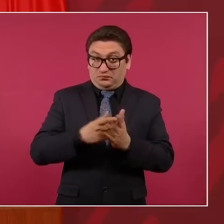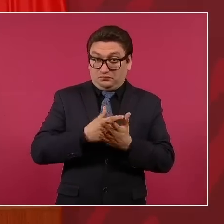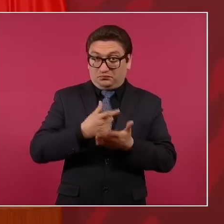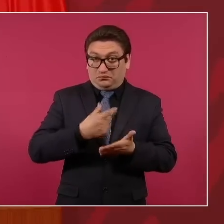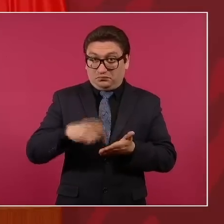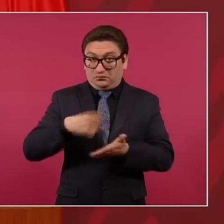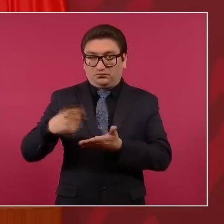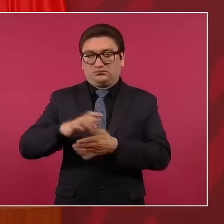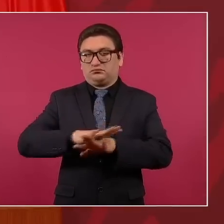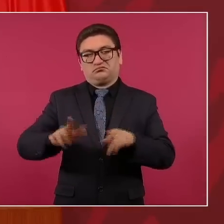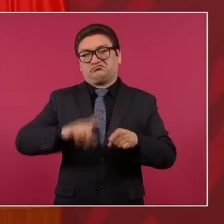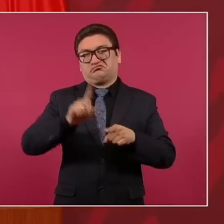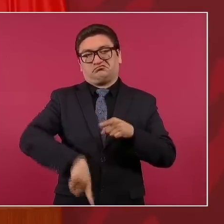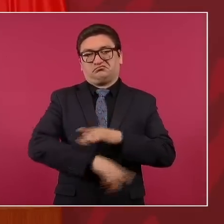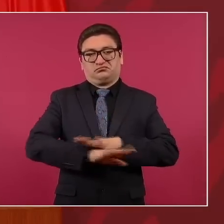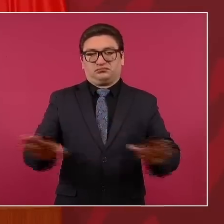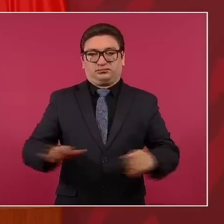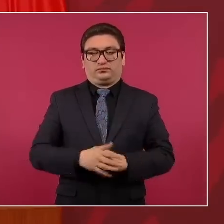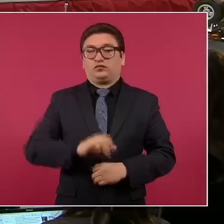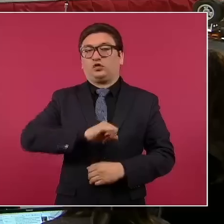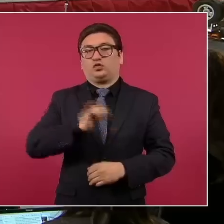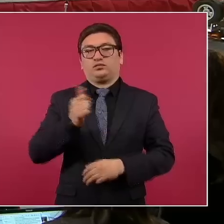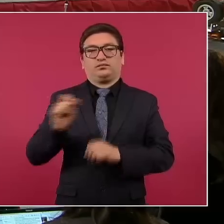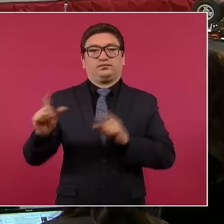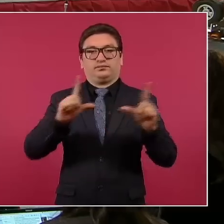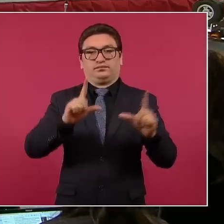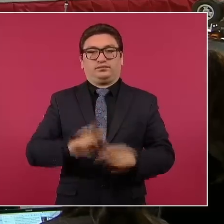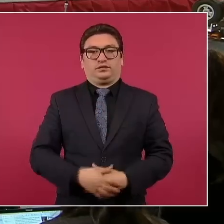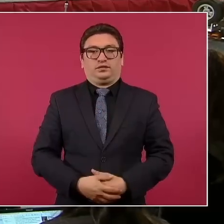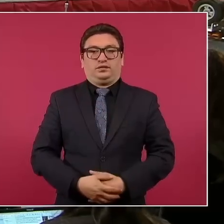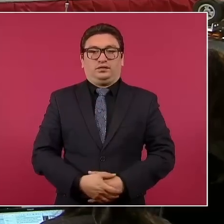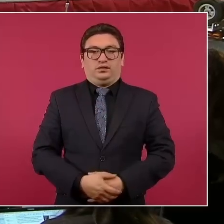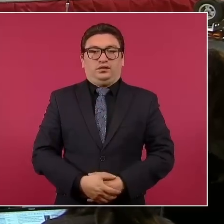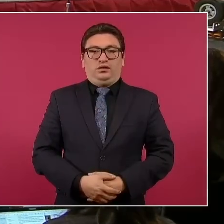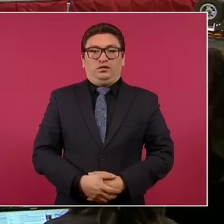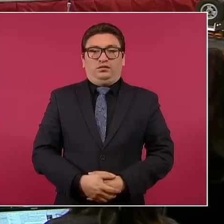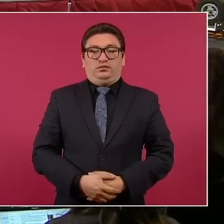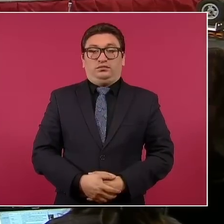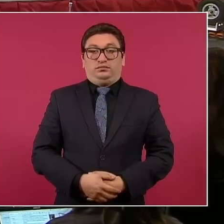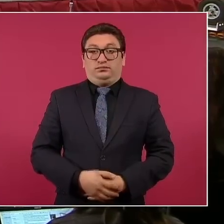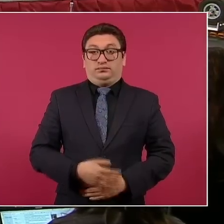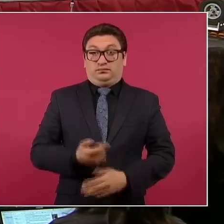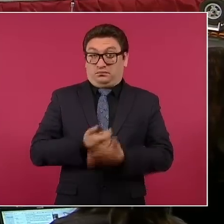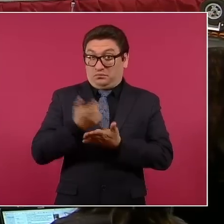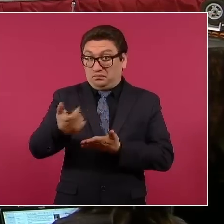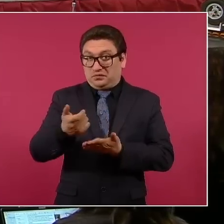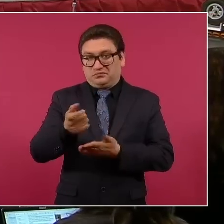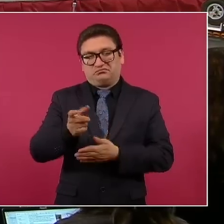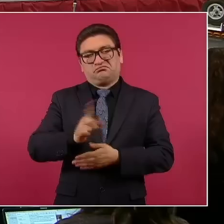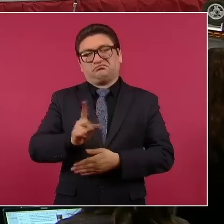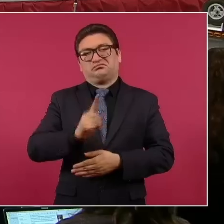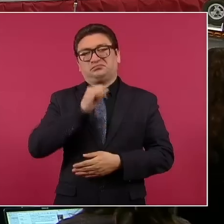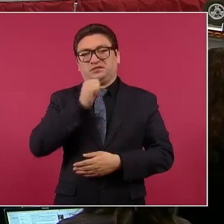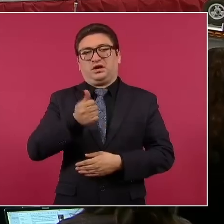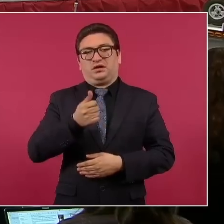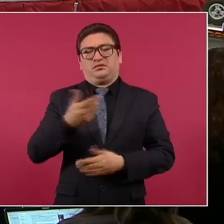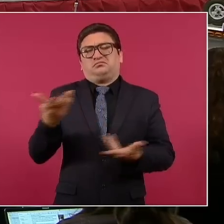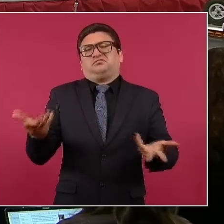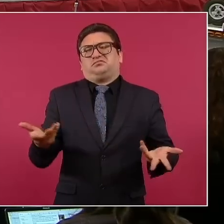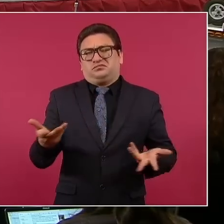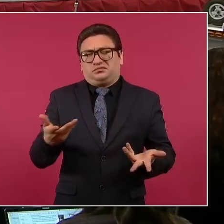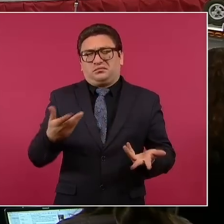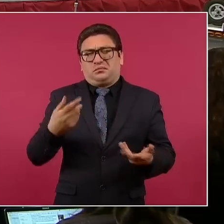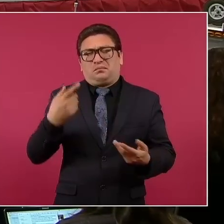Se quitaron. A ver, pon la otra lámina. No se cobra. Entonces, ¿para qué vamos a fijar